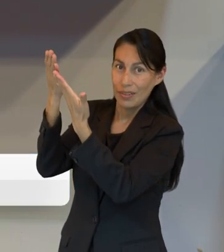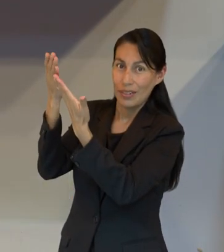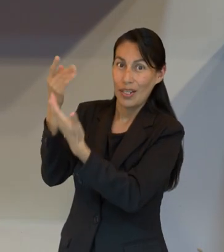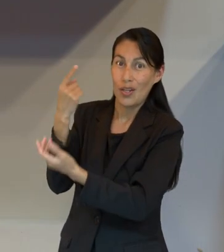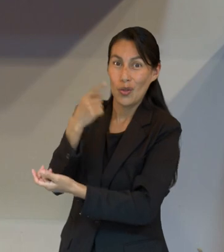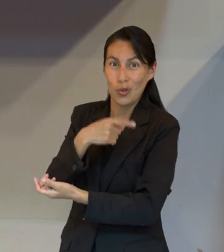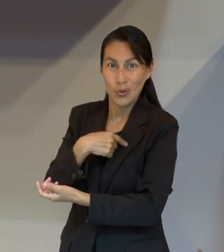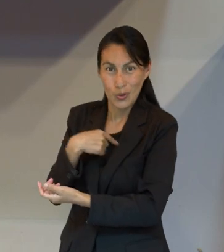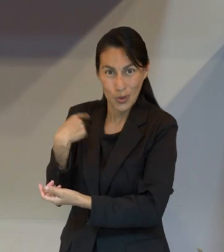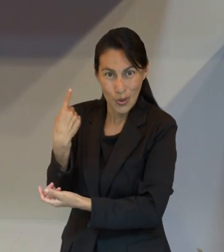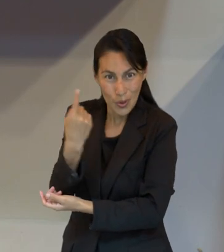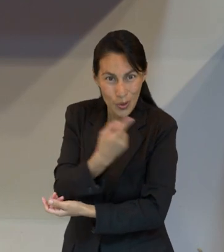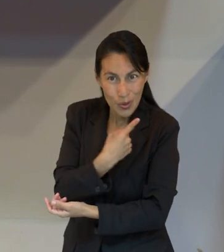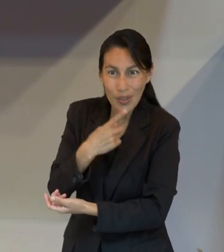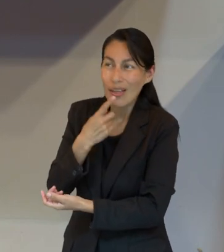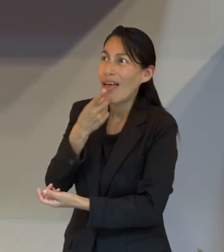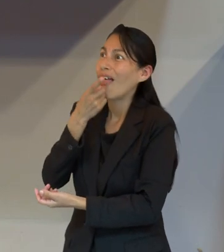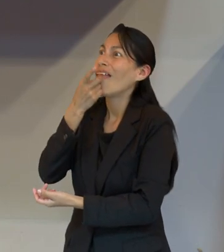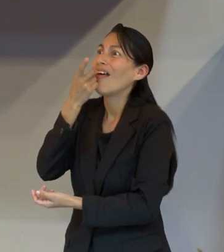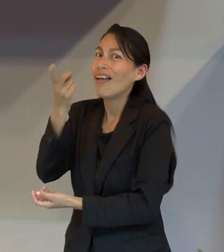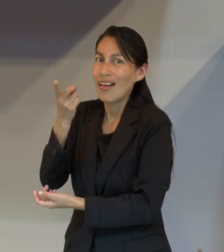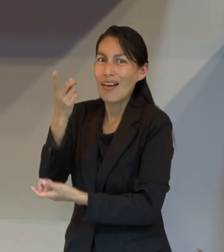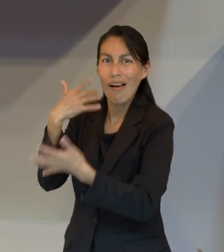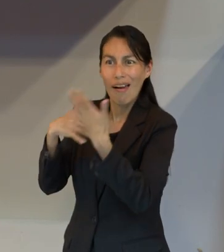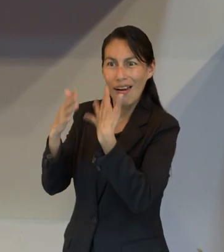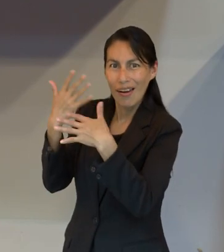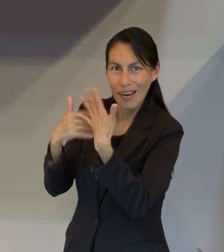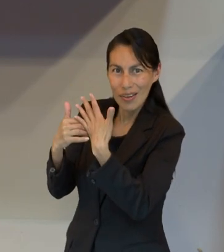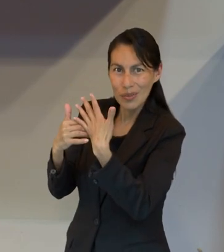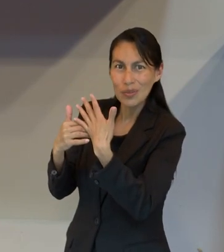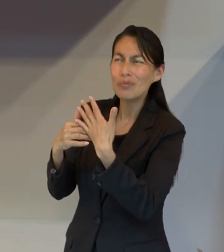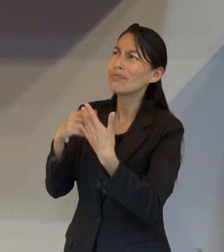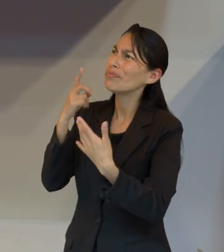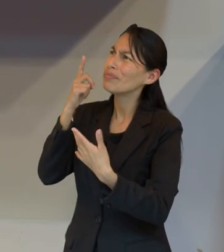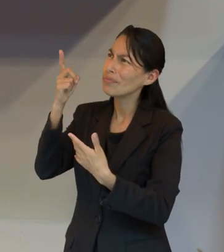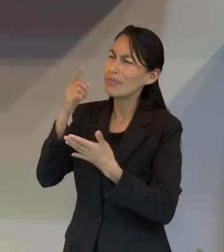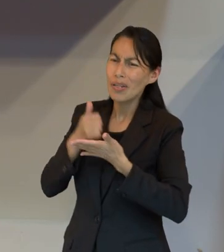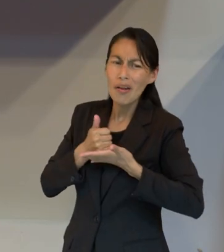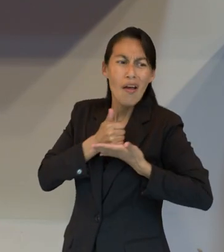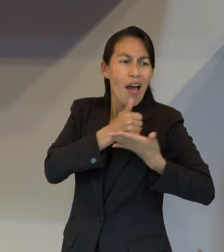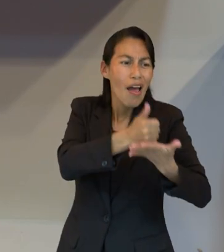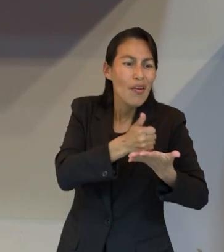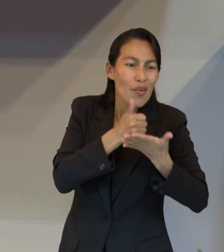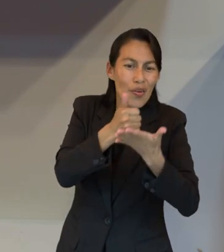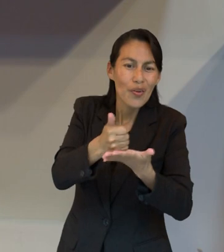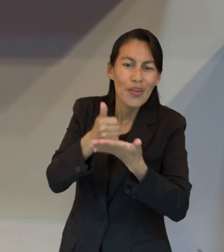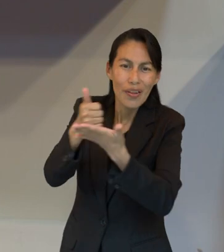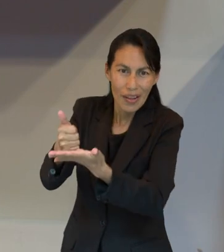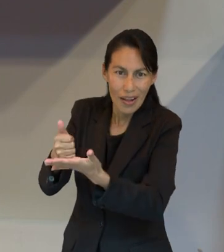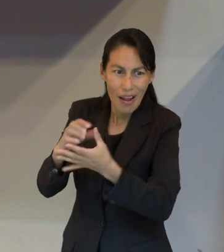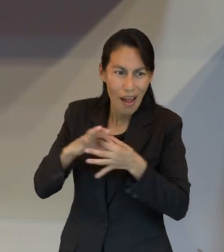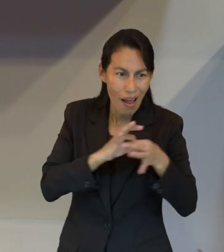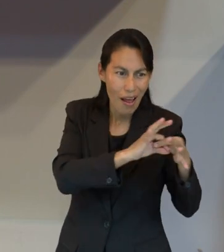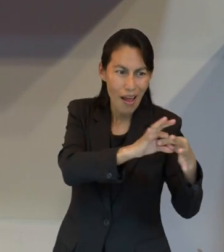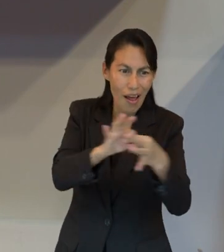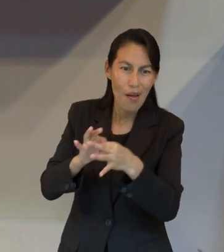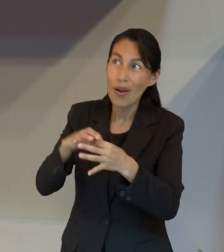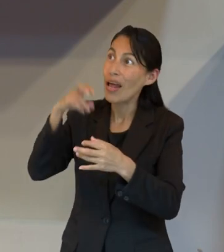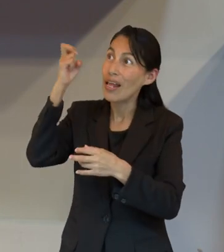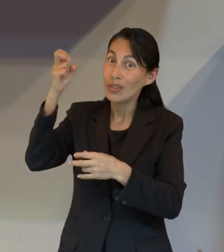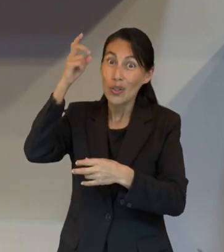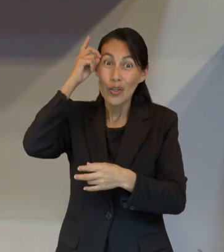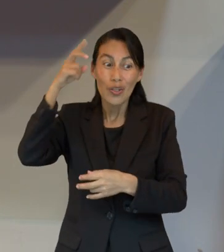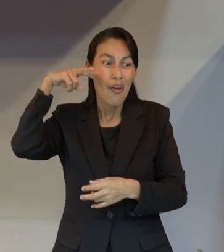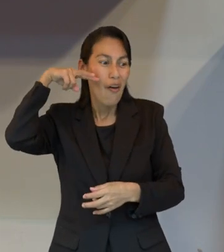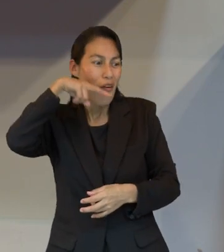de alabanza es decir fruto de labios que confiesen su nombre y de hacer bien y de la ayuda mutua no os olvidéis porque de tales